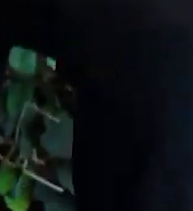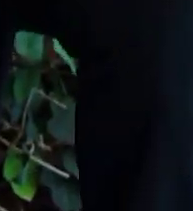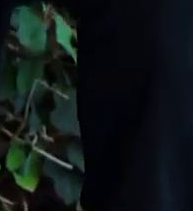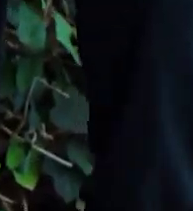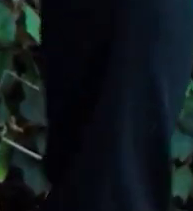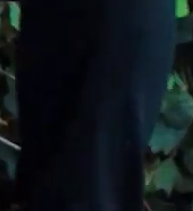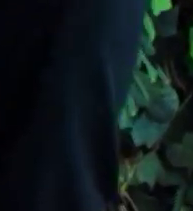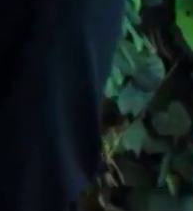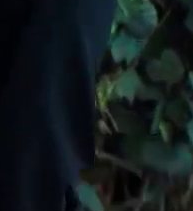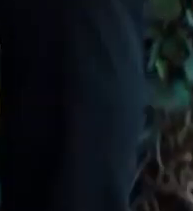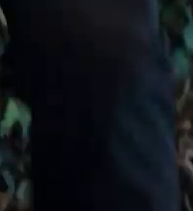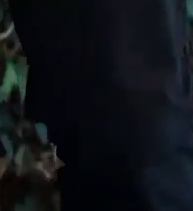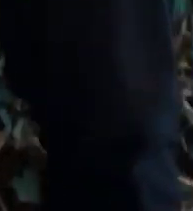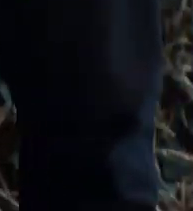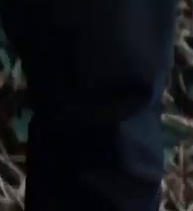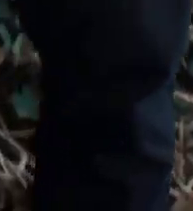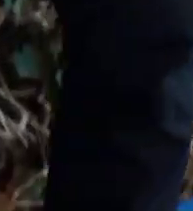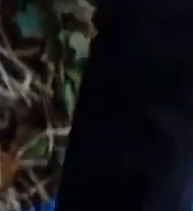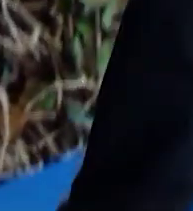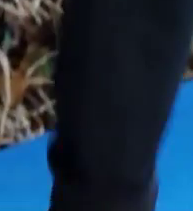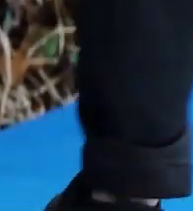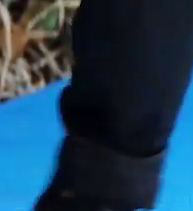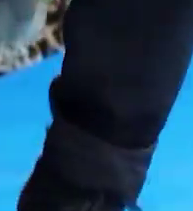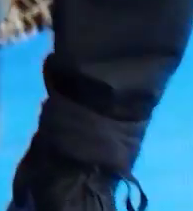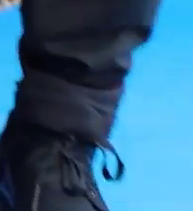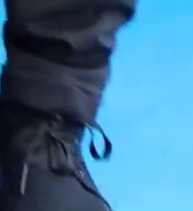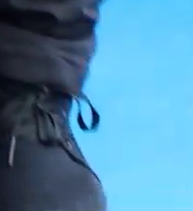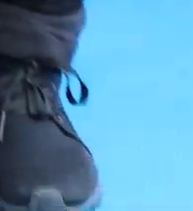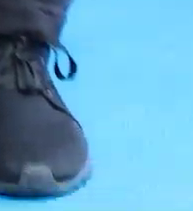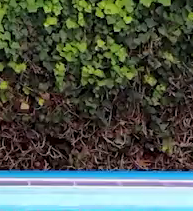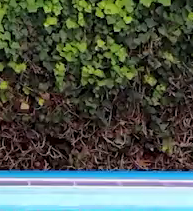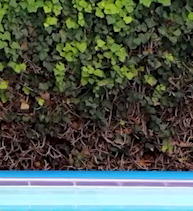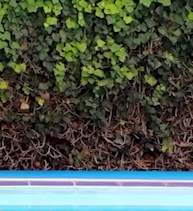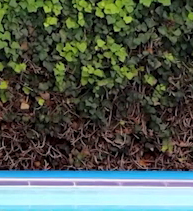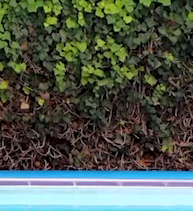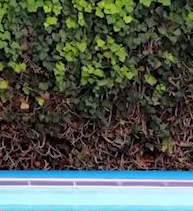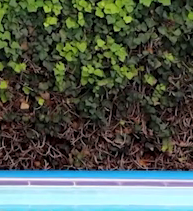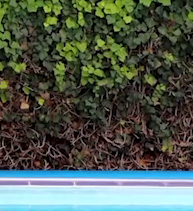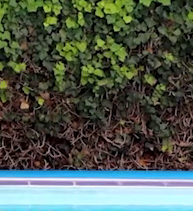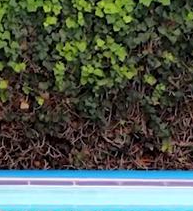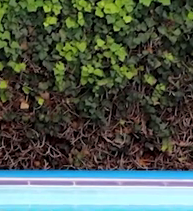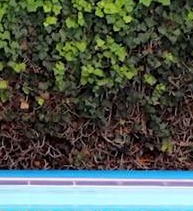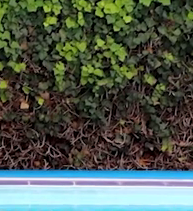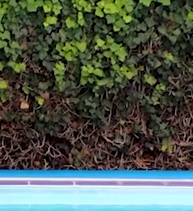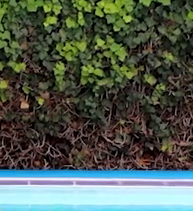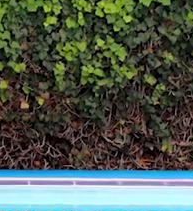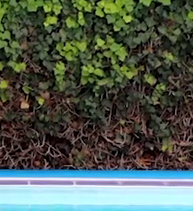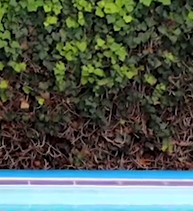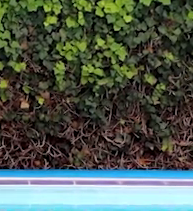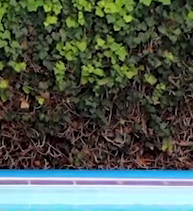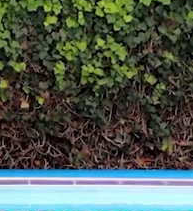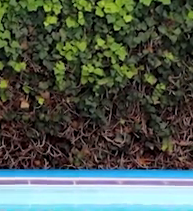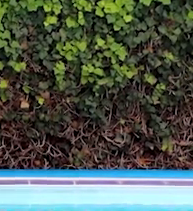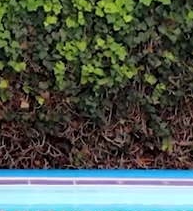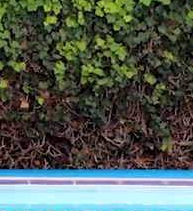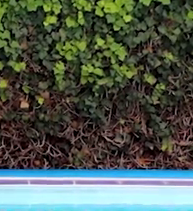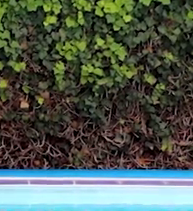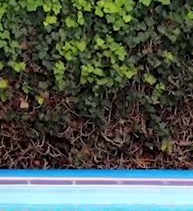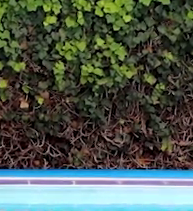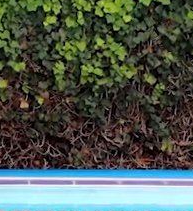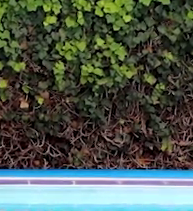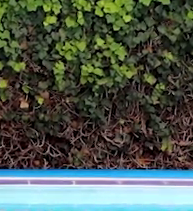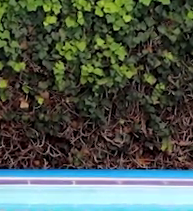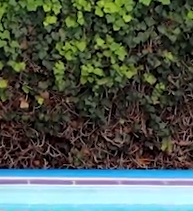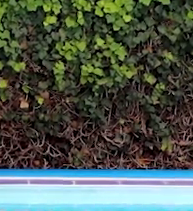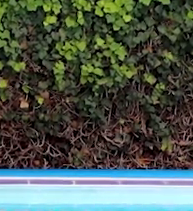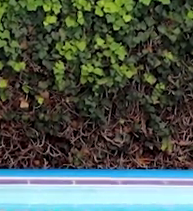Izquierda y elevamos talón. Derecha y elevamos talón. Ahí está. Bien. Un poco de